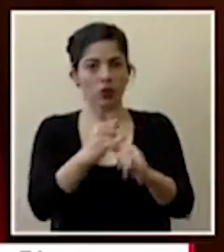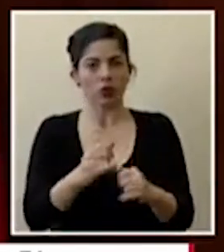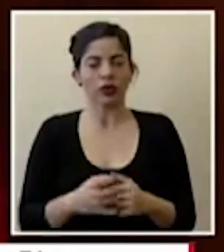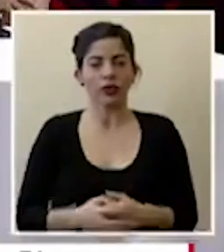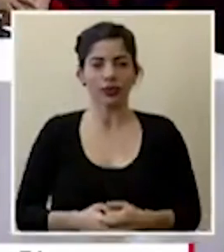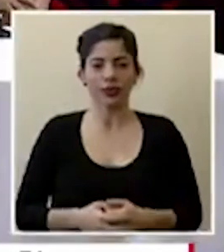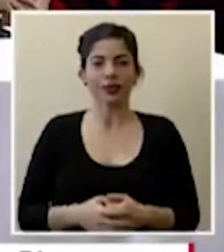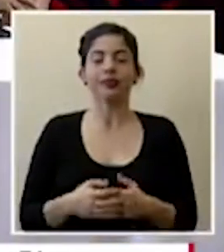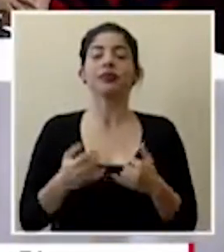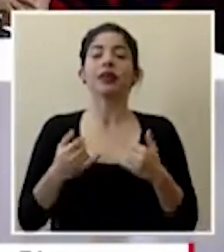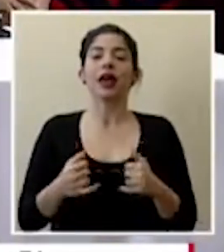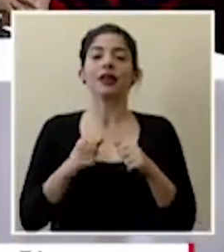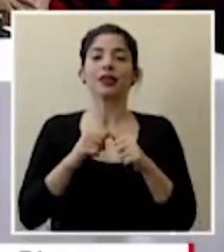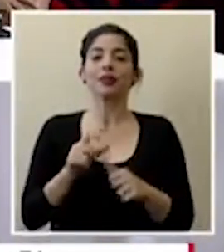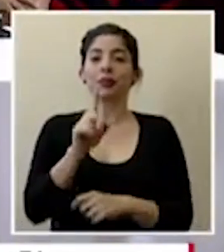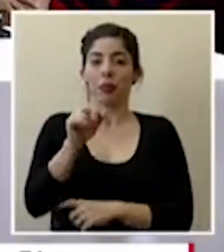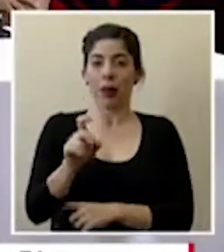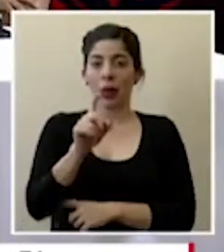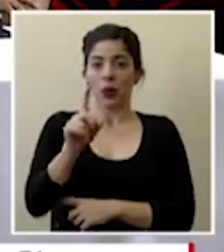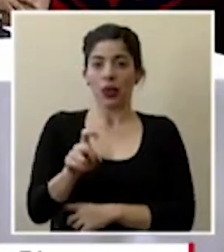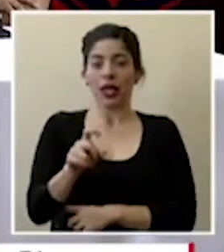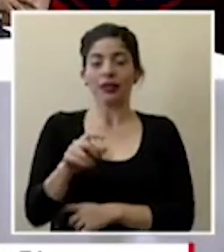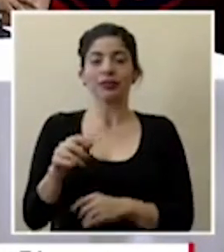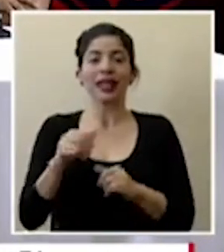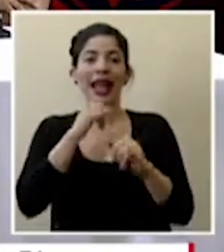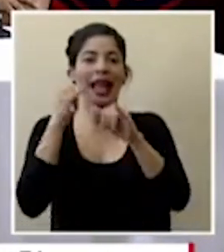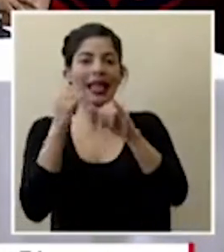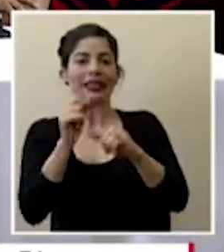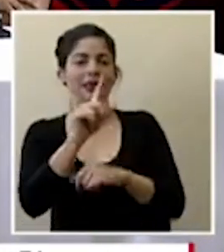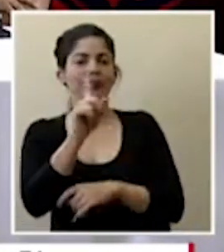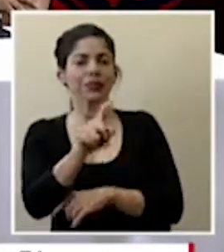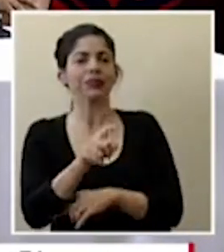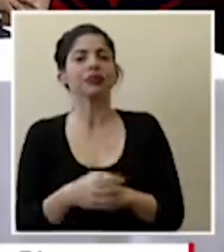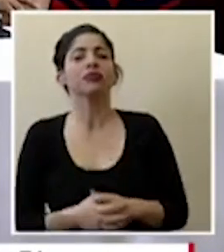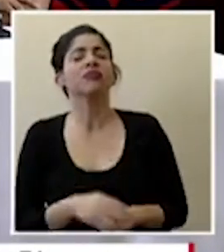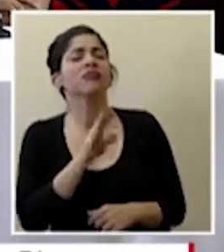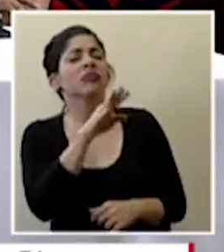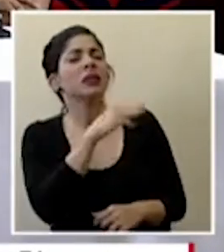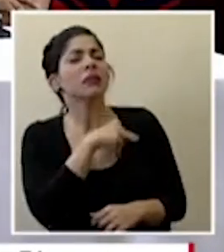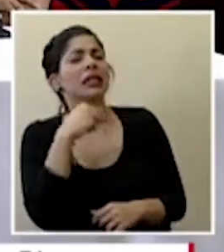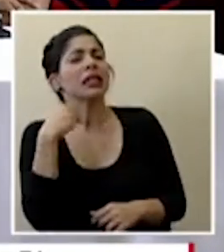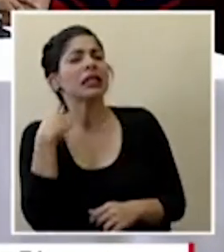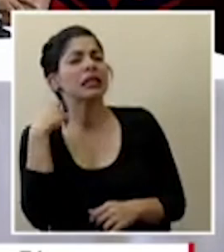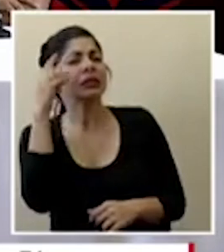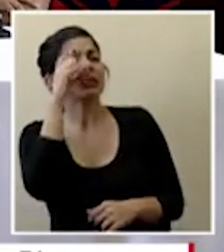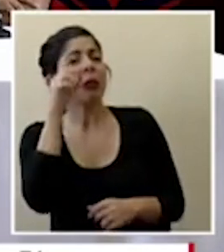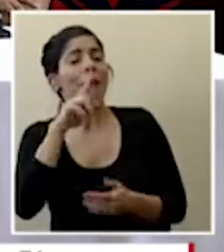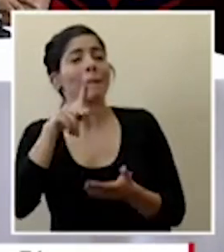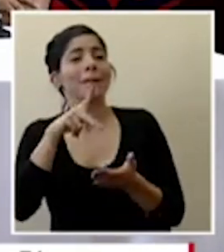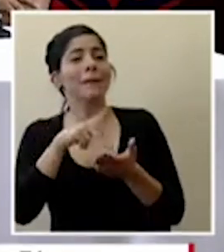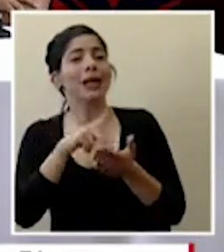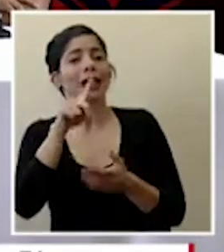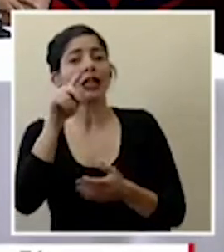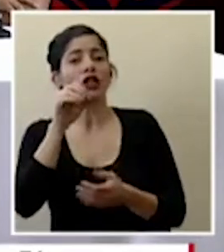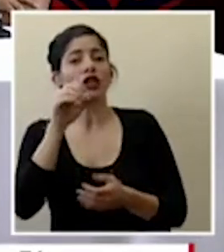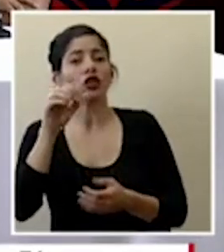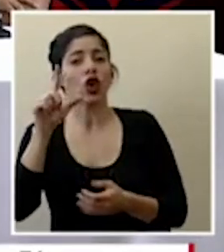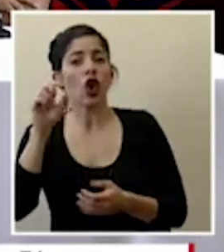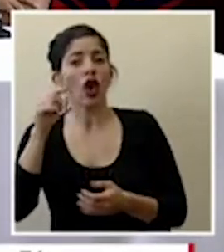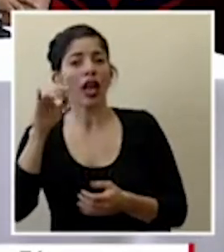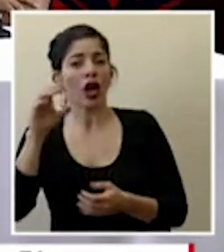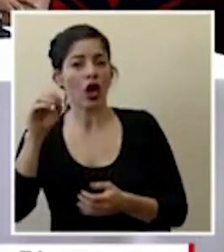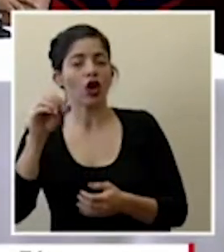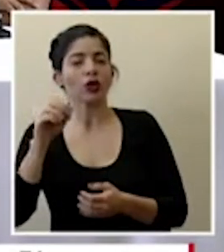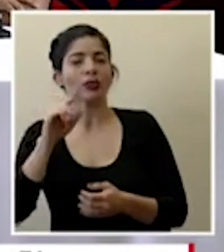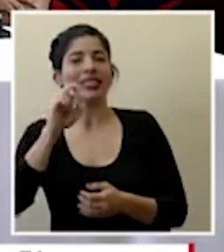continuamos con las consultas diario extra pregunta ministro salas el parque zoológico simón bolívar reabrió al público